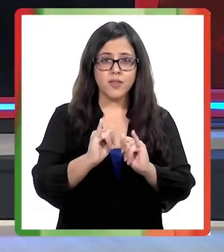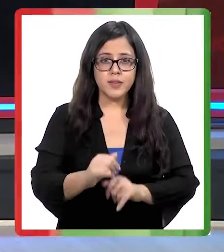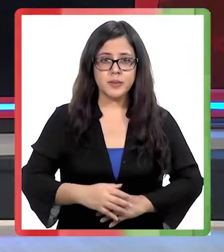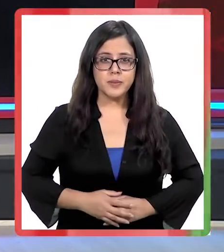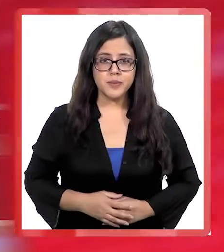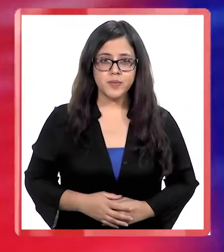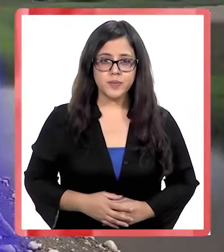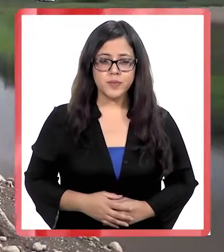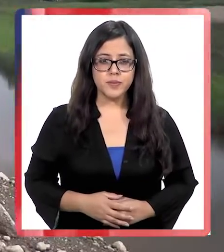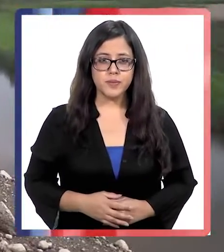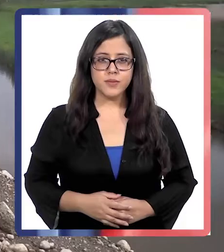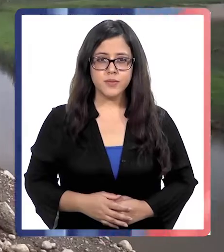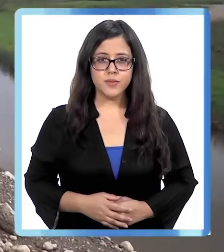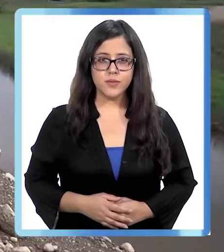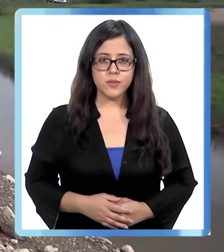Televisión.